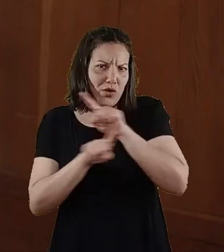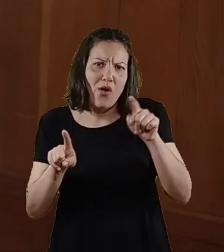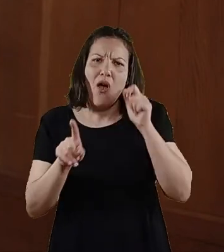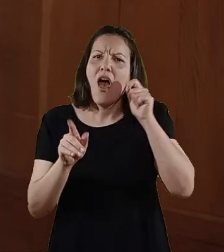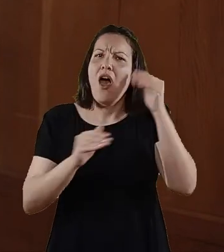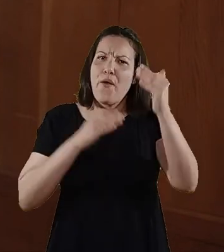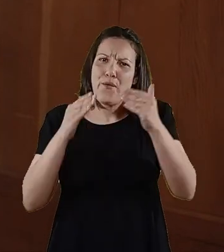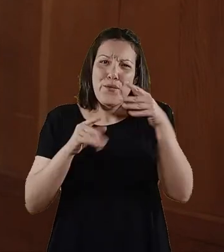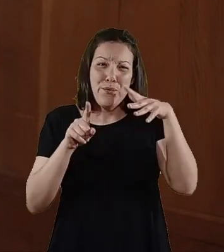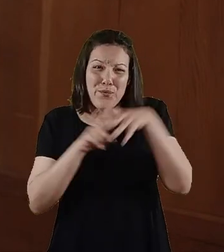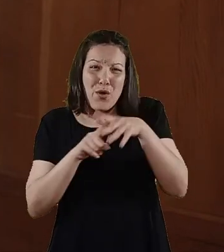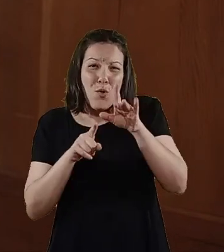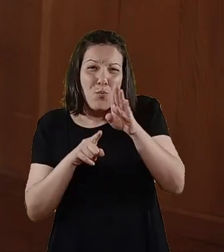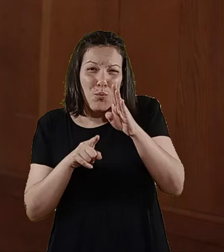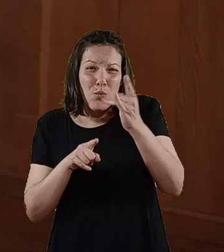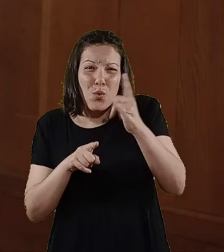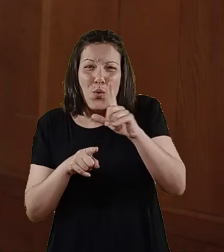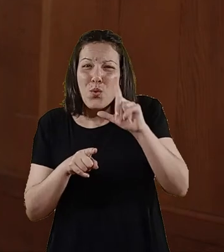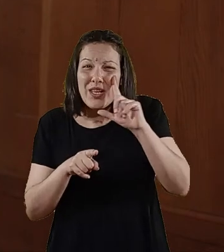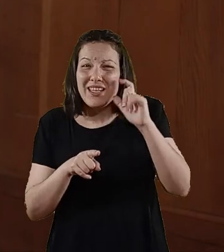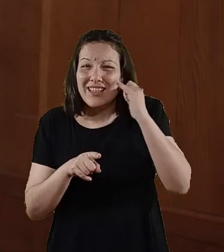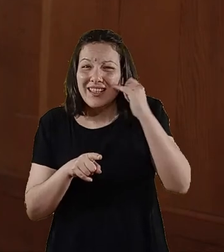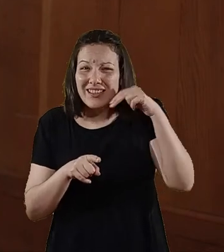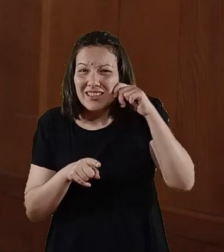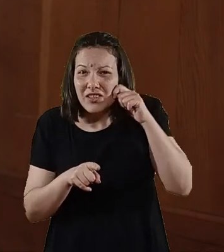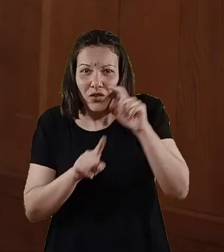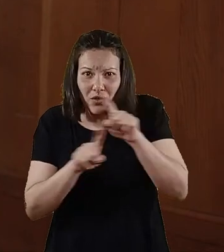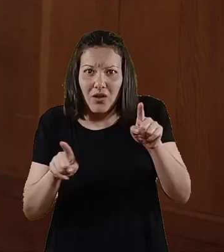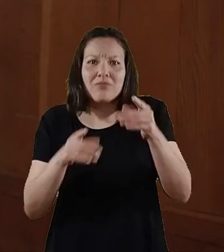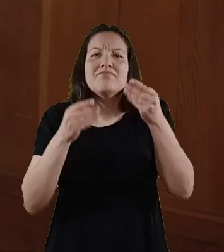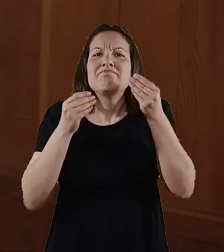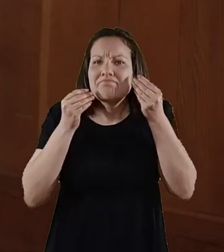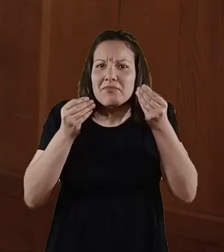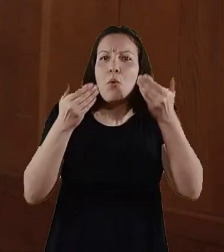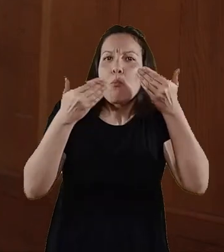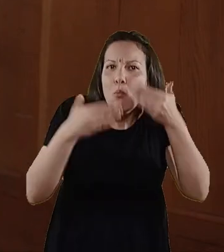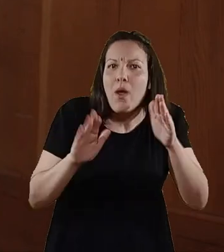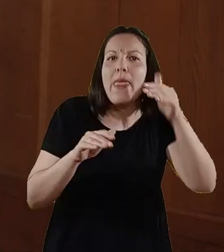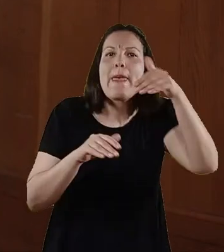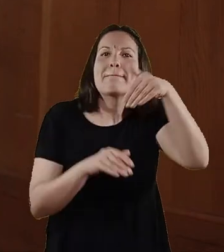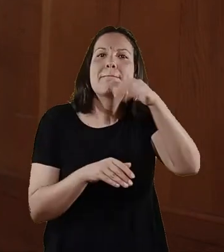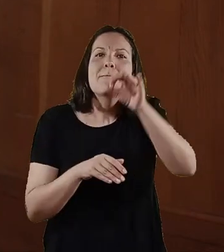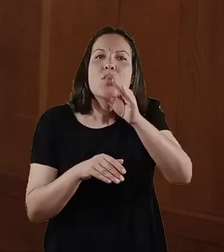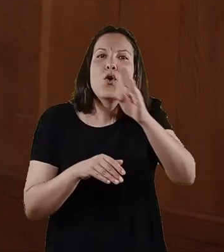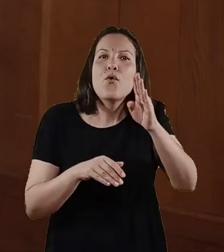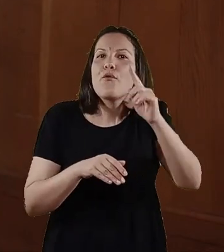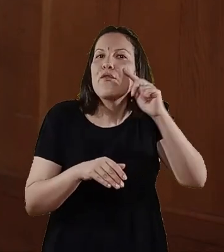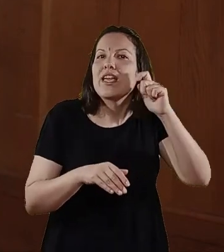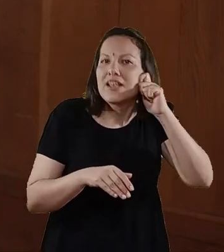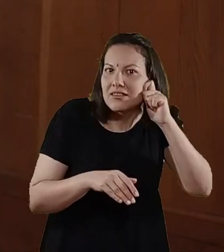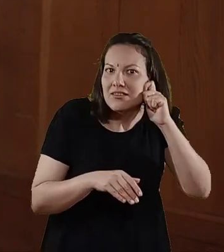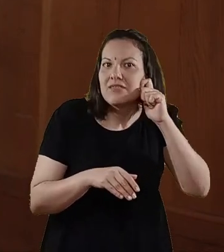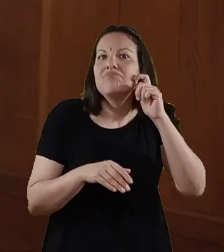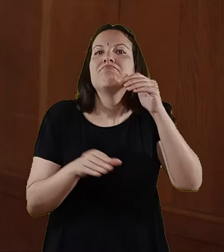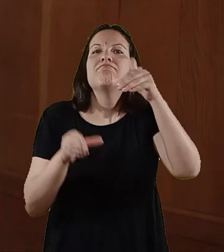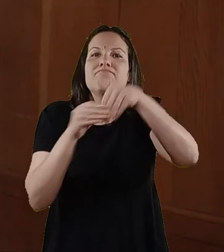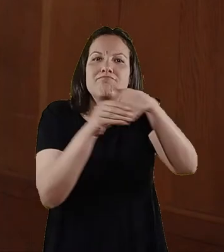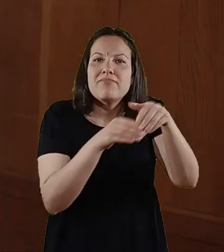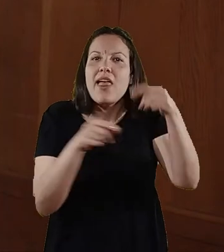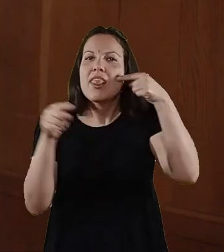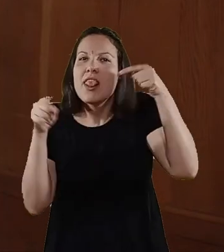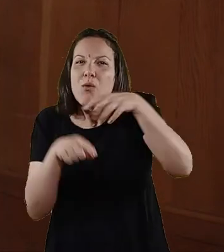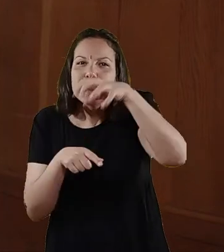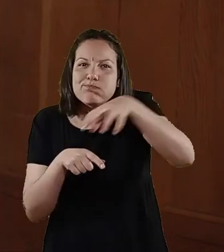los adultos no nos hacen bullying. En todo caso, un adulto puede percibir bullying en los distintos ámbitos institucionales o